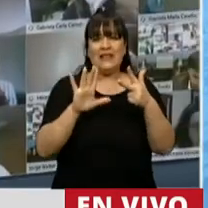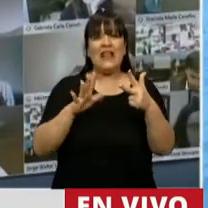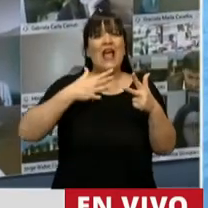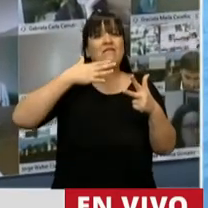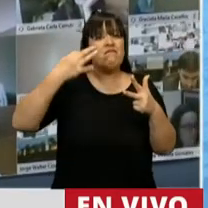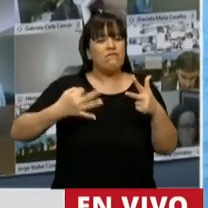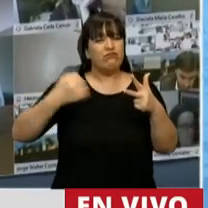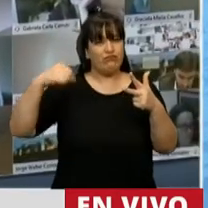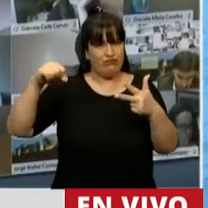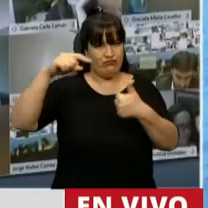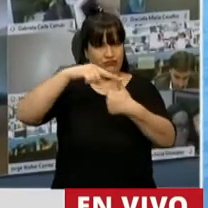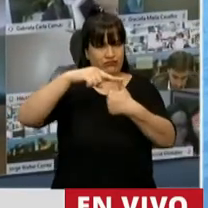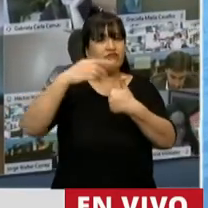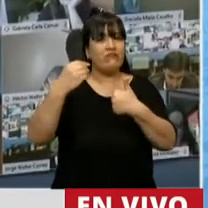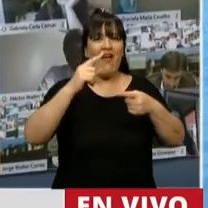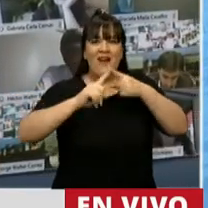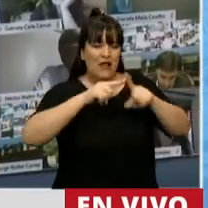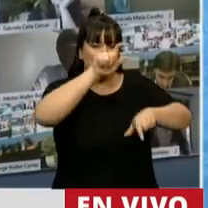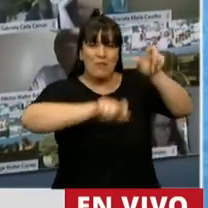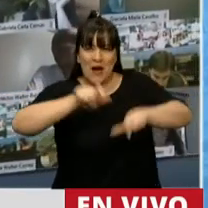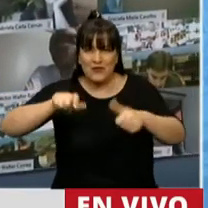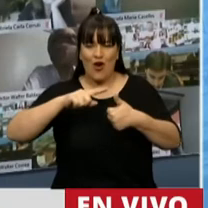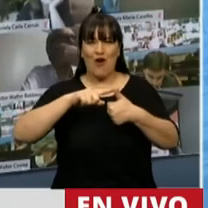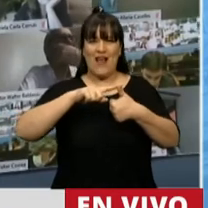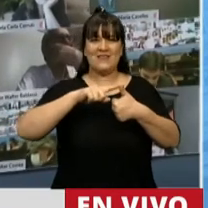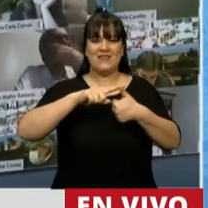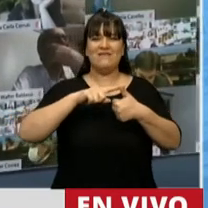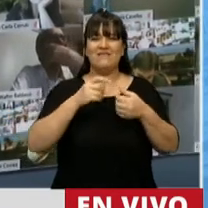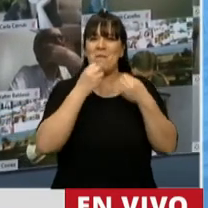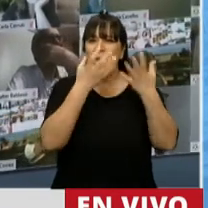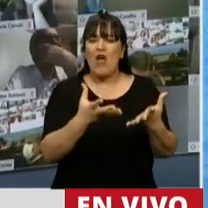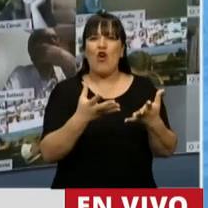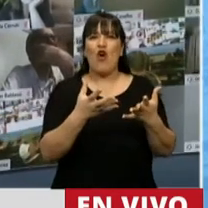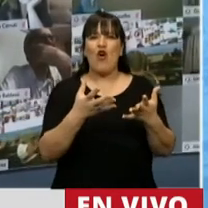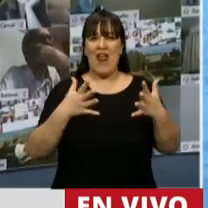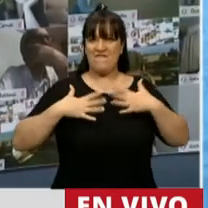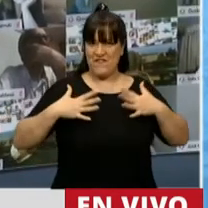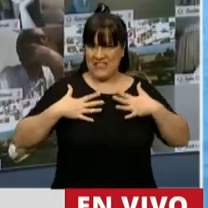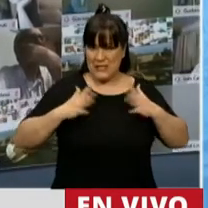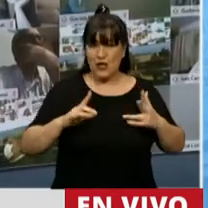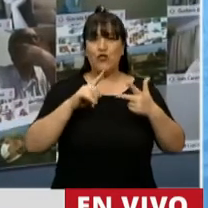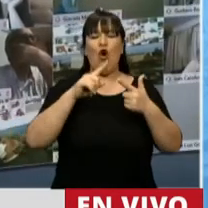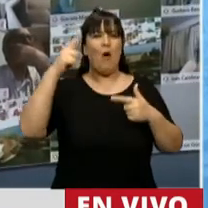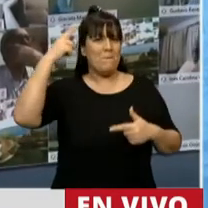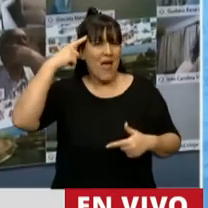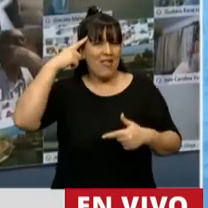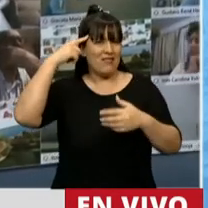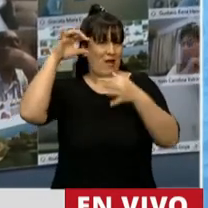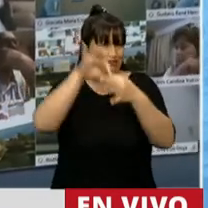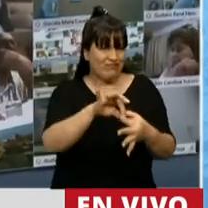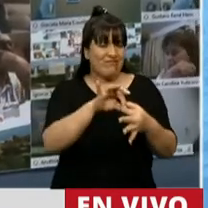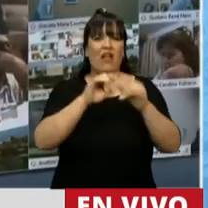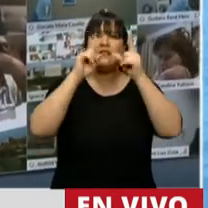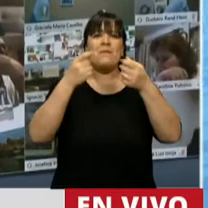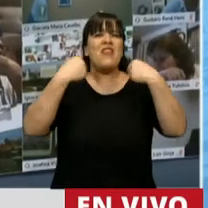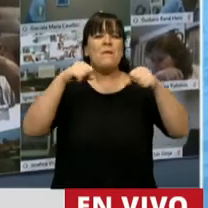verdad. El relacionamiento, el mejorar el físico y la mente, y por sobre todas las